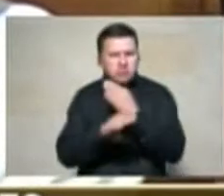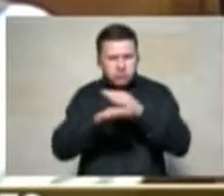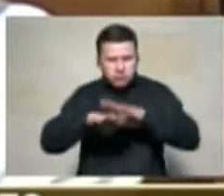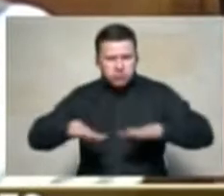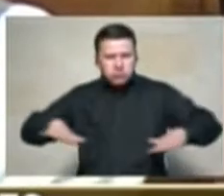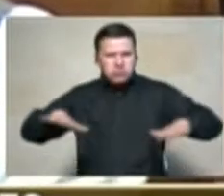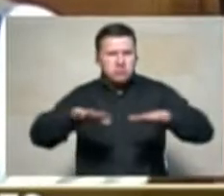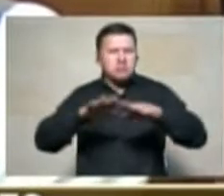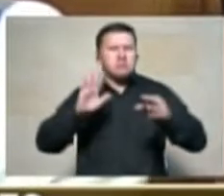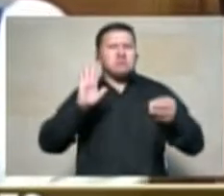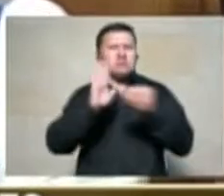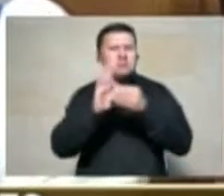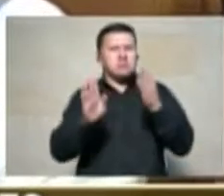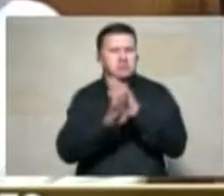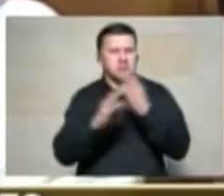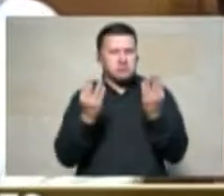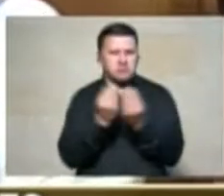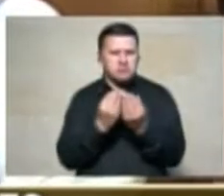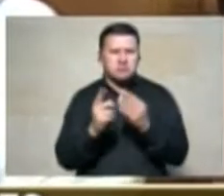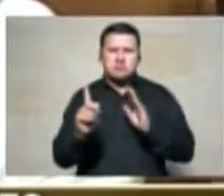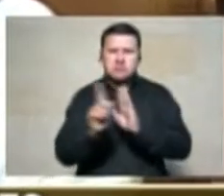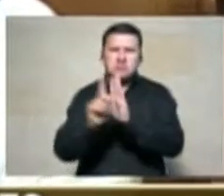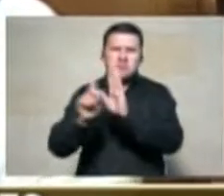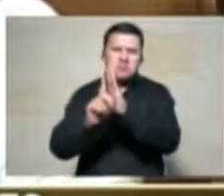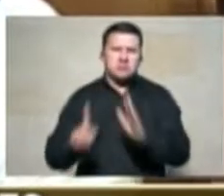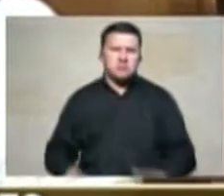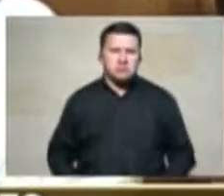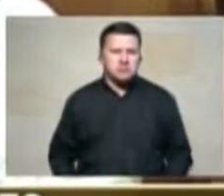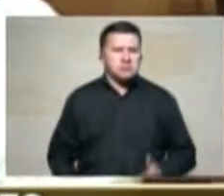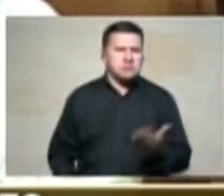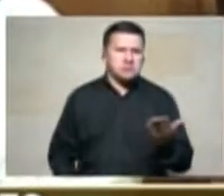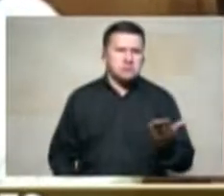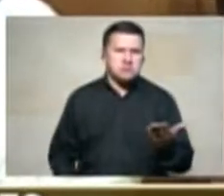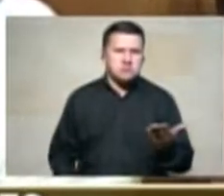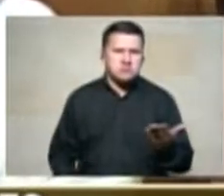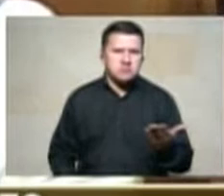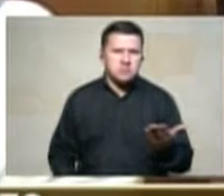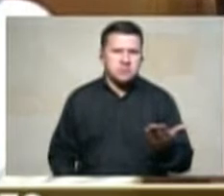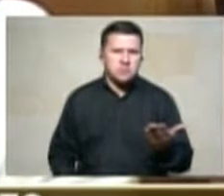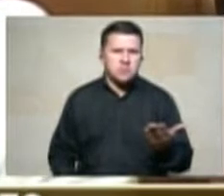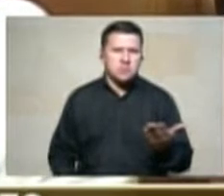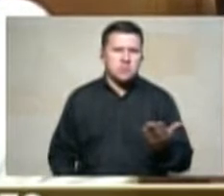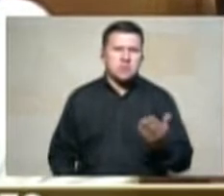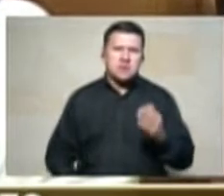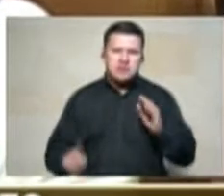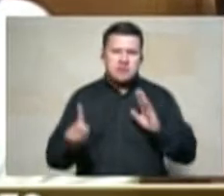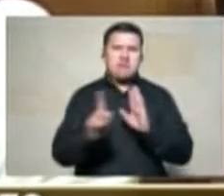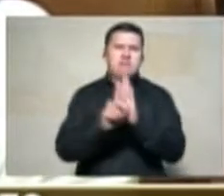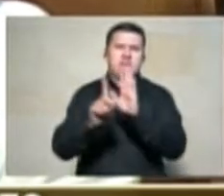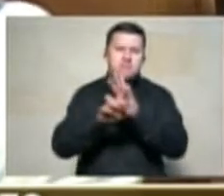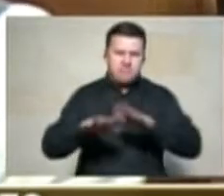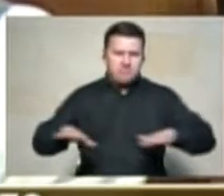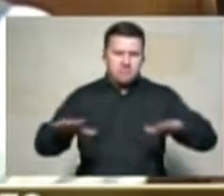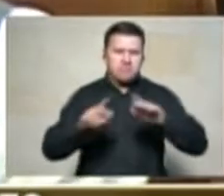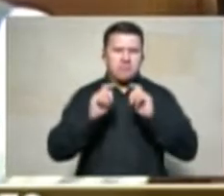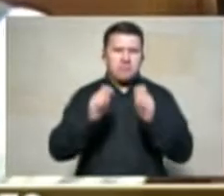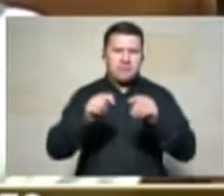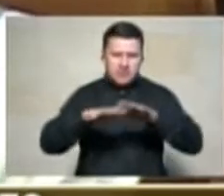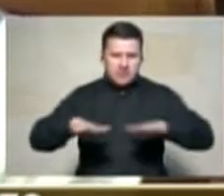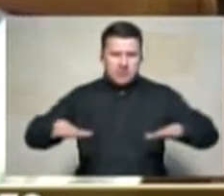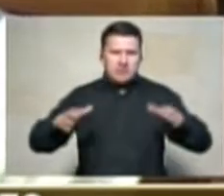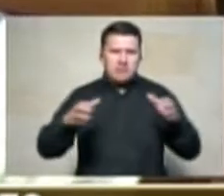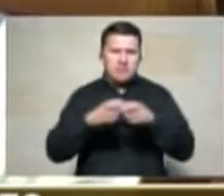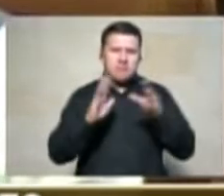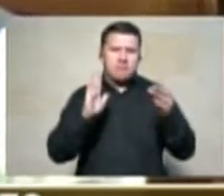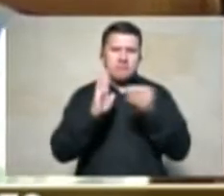tierra que a veces implica desplazamiento y que los desplazadores entreguen esa tierra